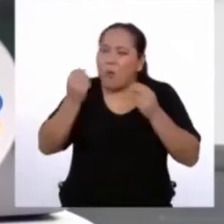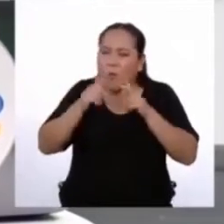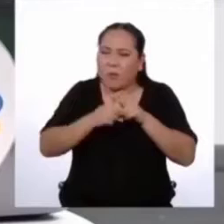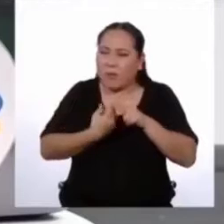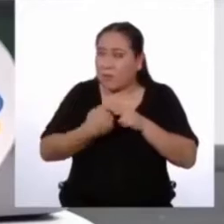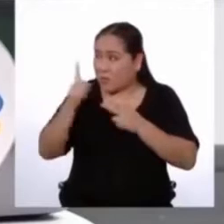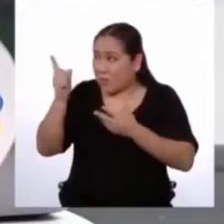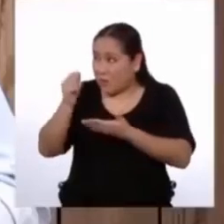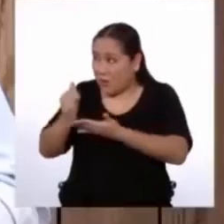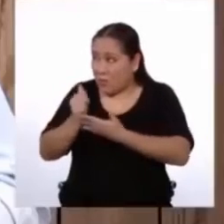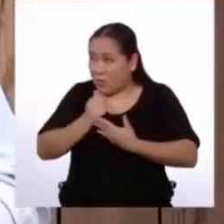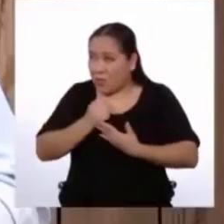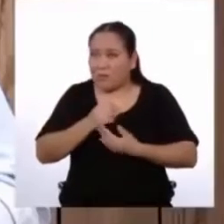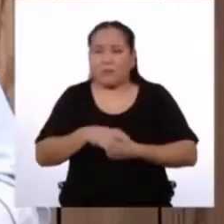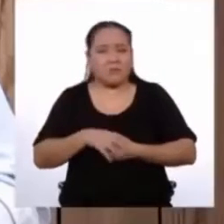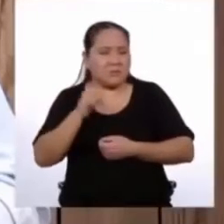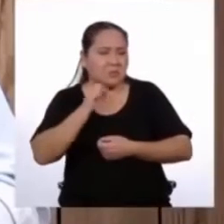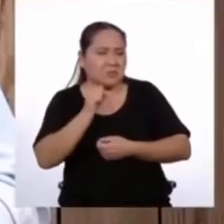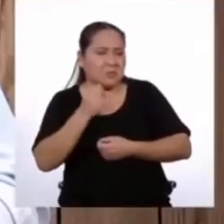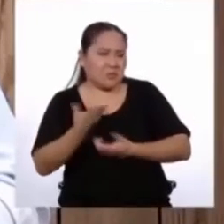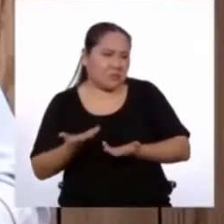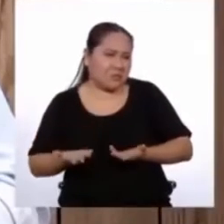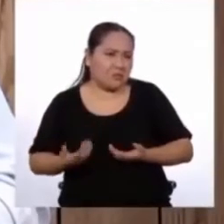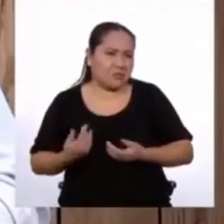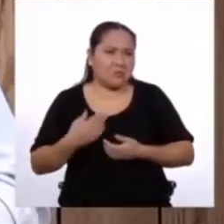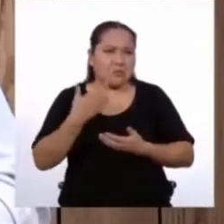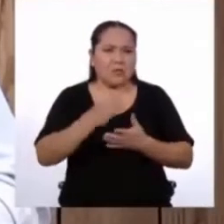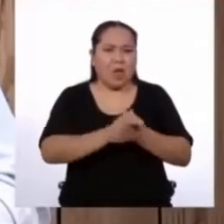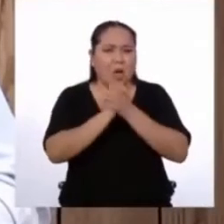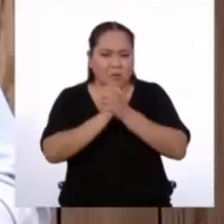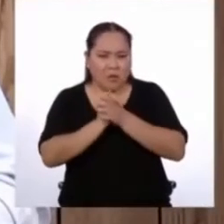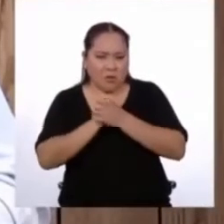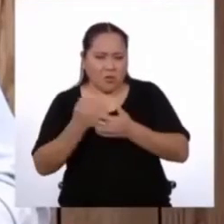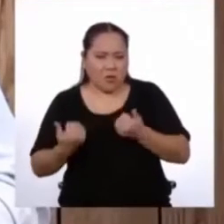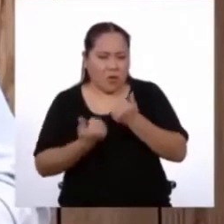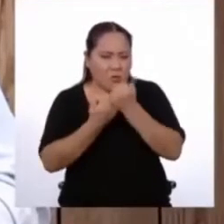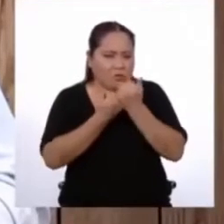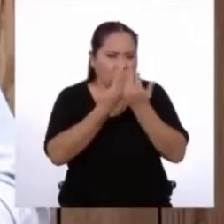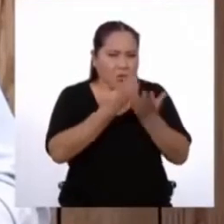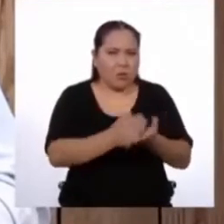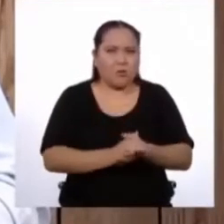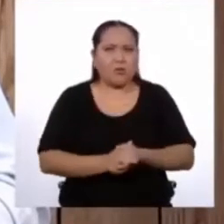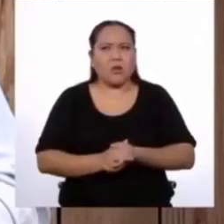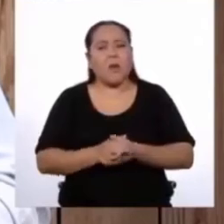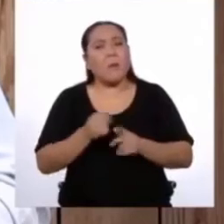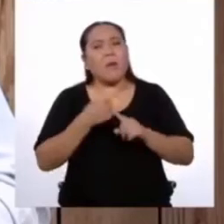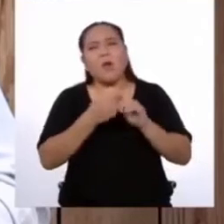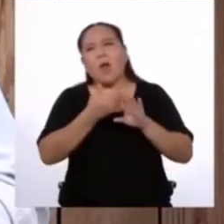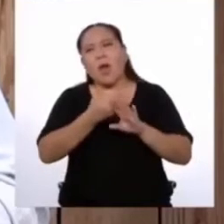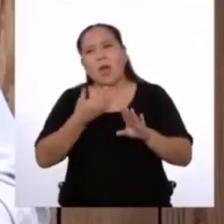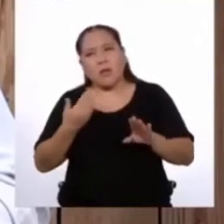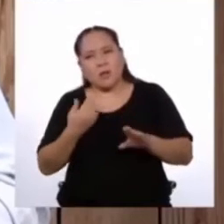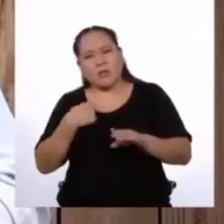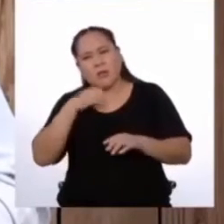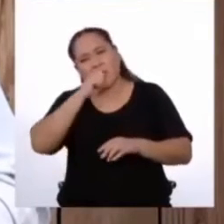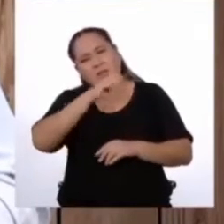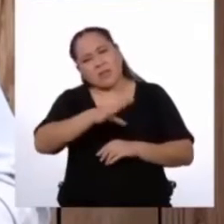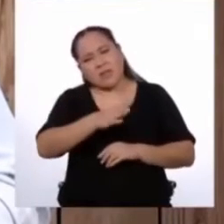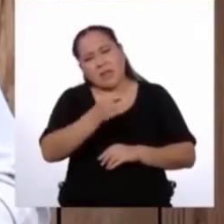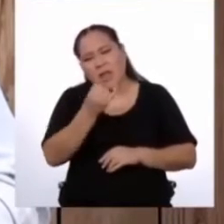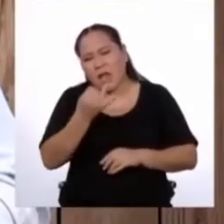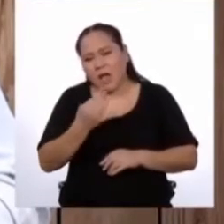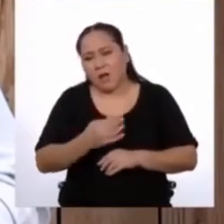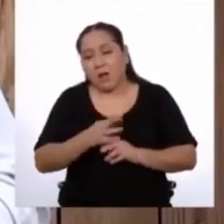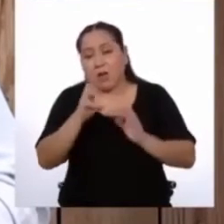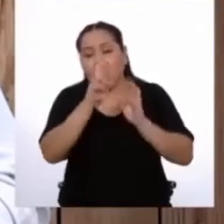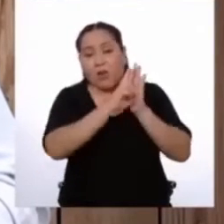¿Me ayudas con eso, por favor? Sí, claro. Para eso estamos las amigas y los amigos. Pero antes de empezar, quería decirte algo importante. Los